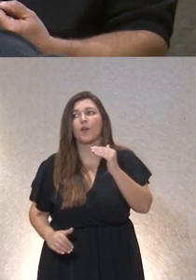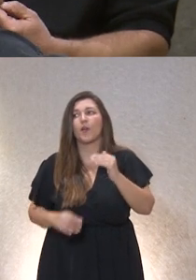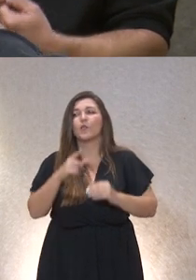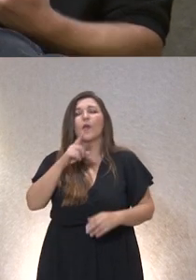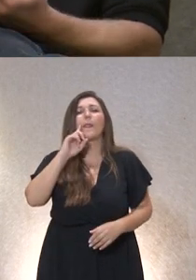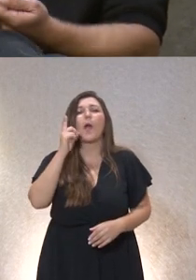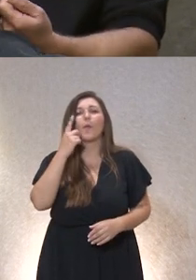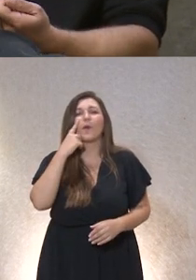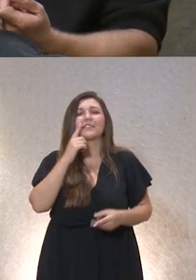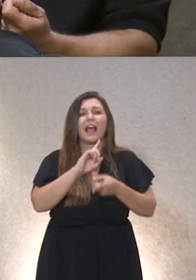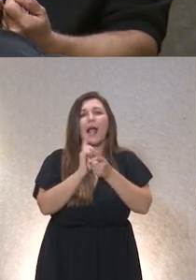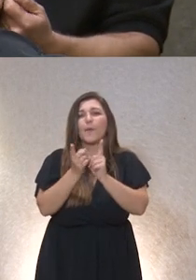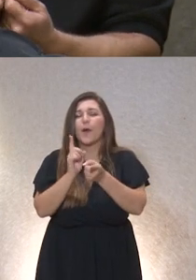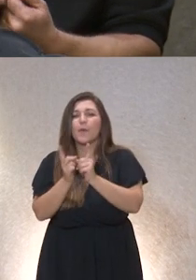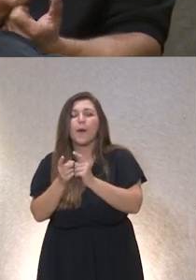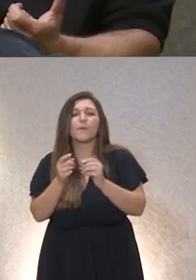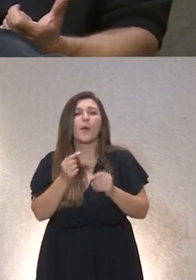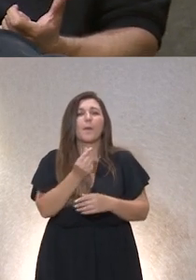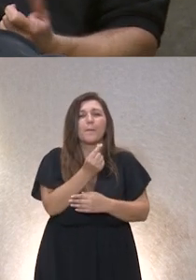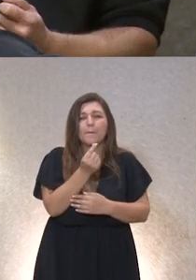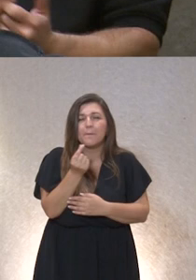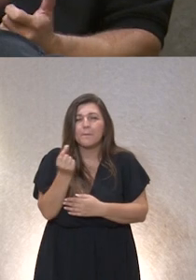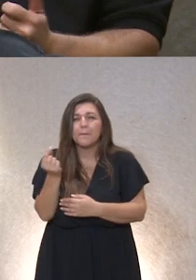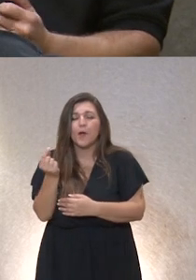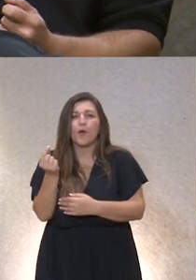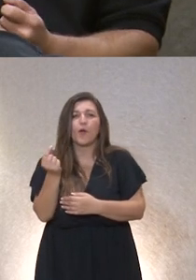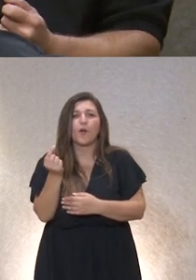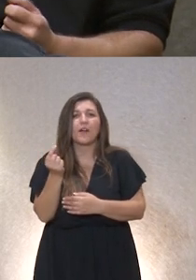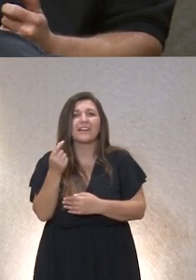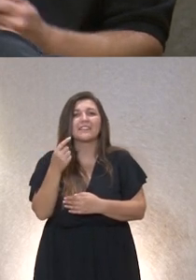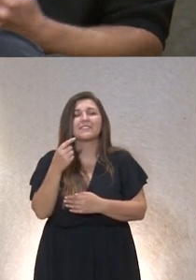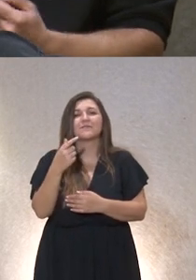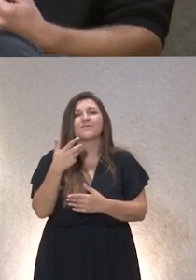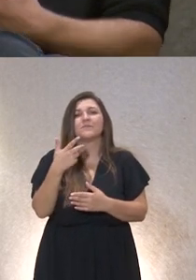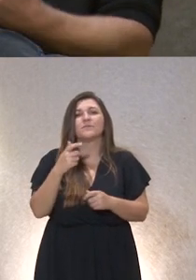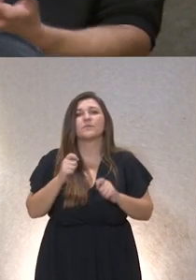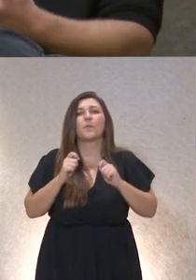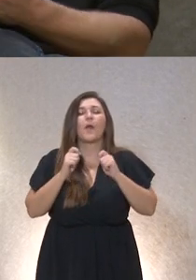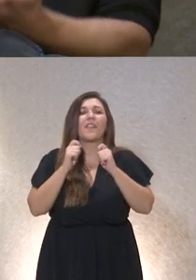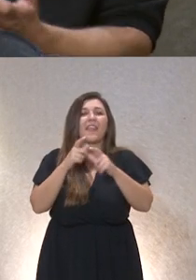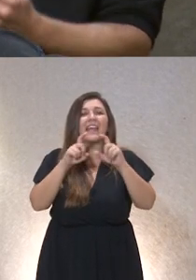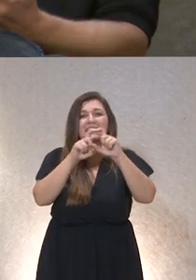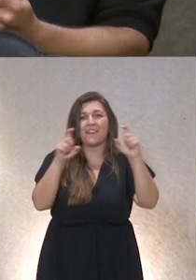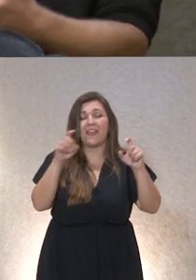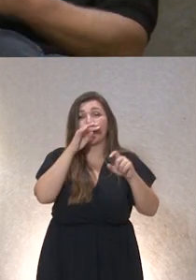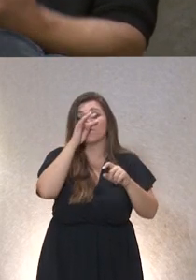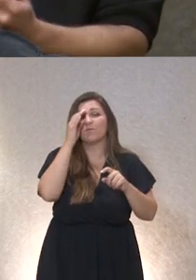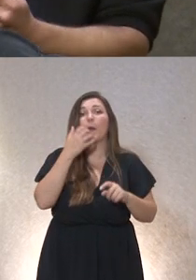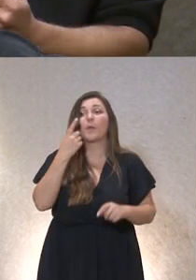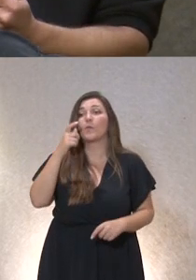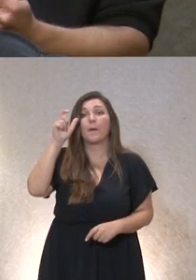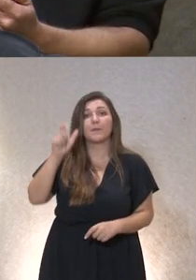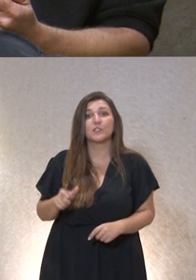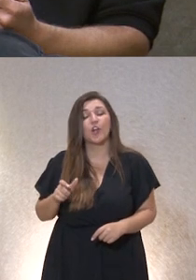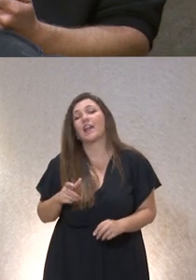cambios a través de ese plan de reducción de restricciones que puedes extrapolar a la entidad ¿no? si en la vida de una persona aparece una